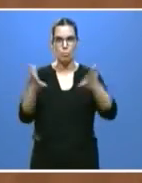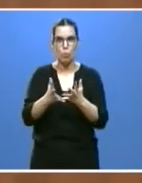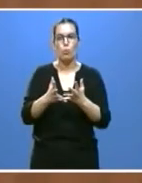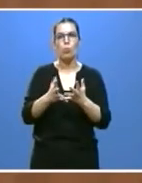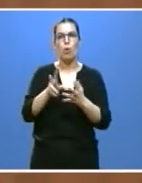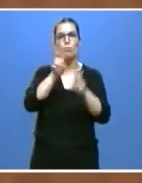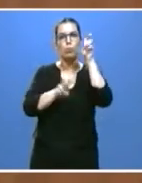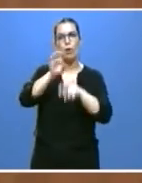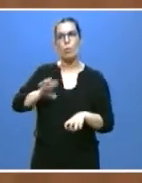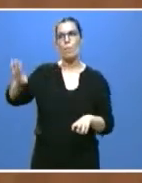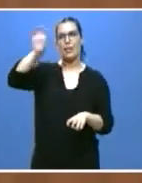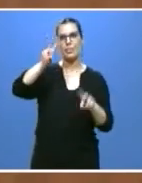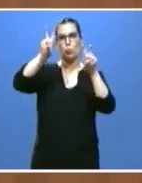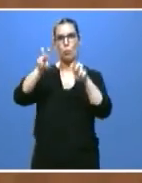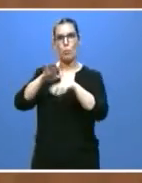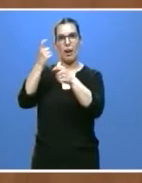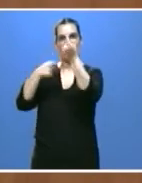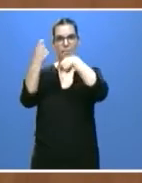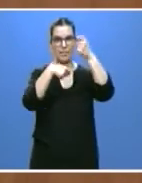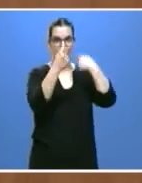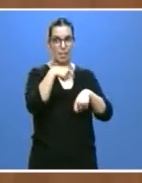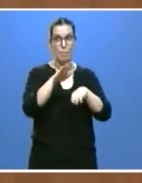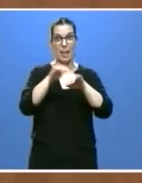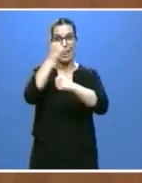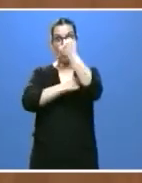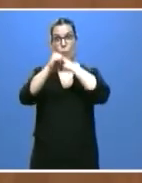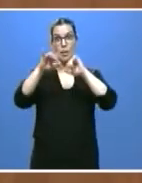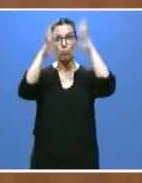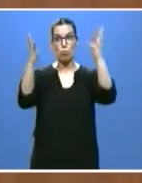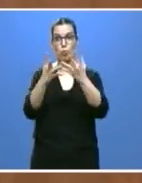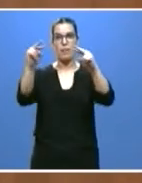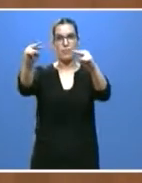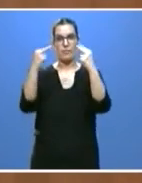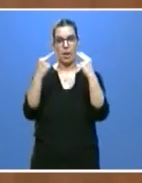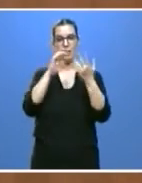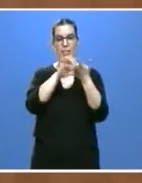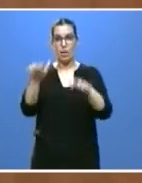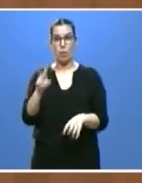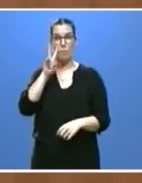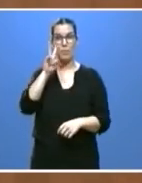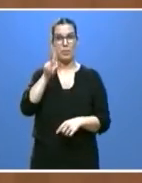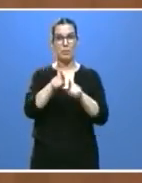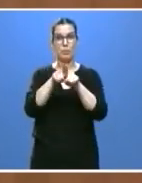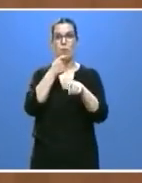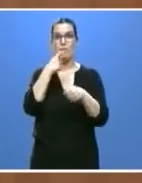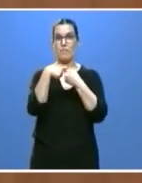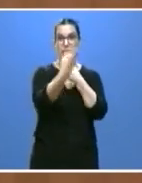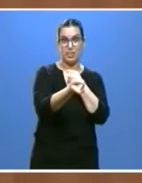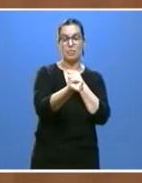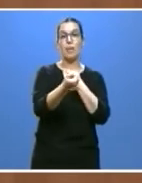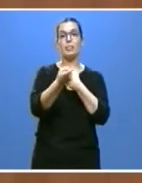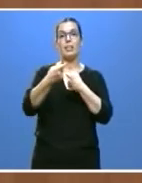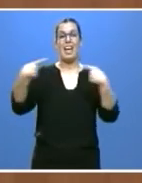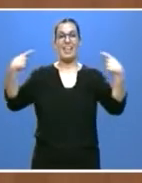posicionando a Castilla y León en el nuevo escenario de la economía mundial tras el Brexit, la guerra comercial y el propio coronavirus.